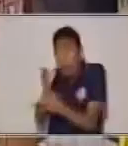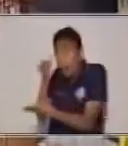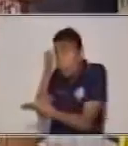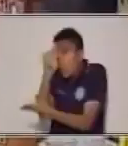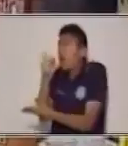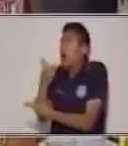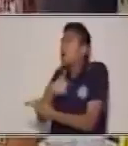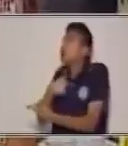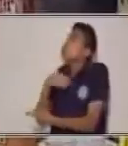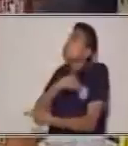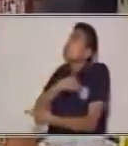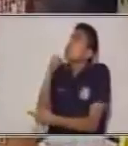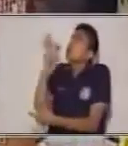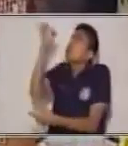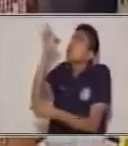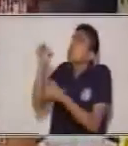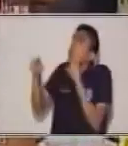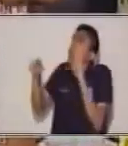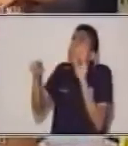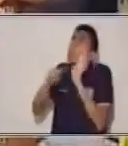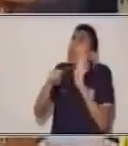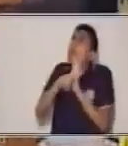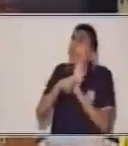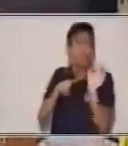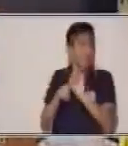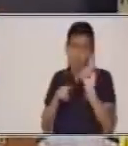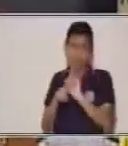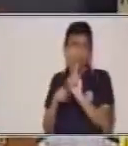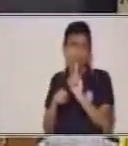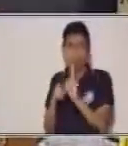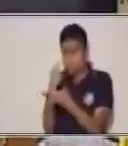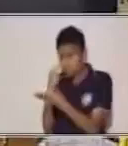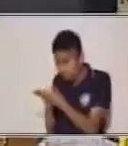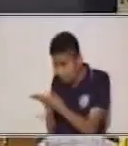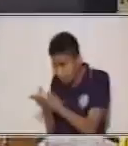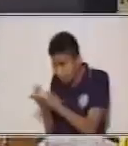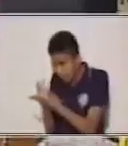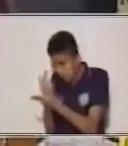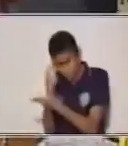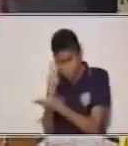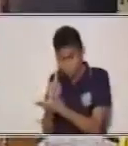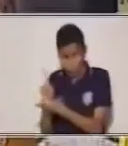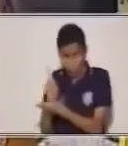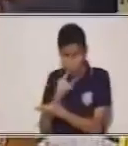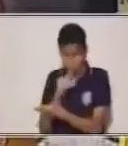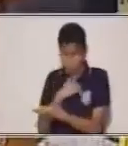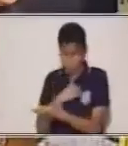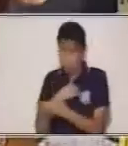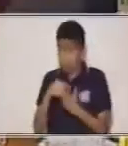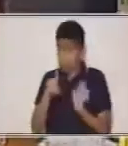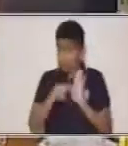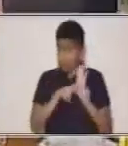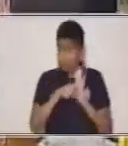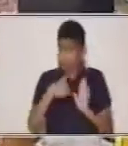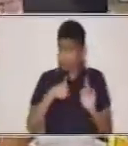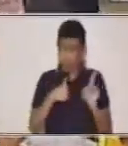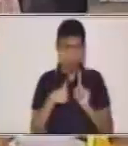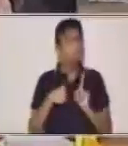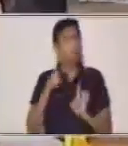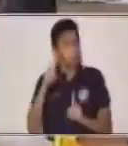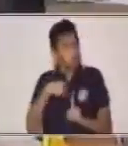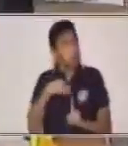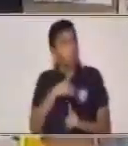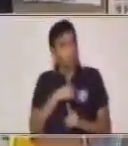que sean buenas, ¿verdad? En la mayoría. La estructura de una fábula es la